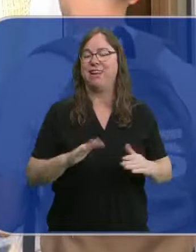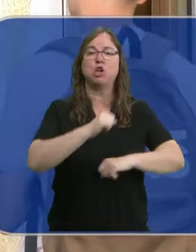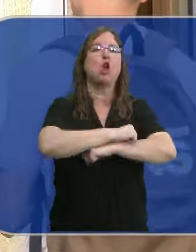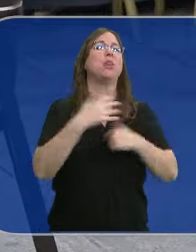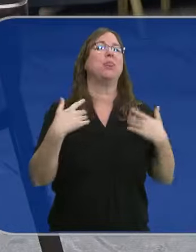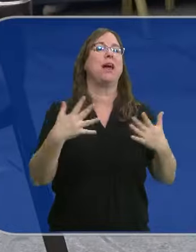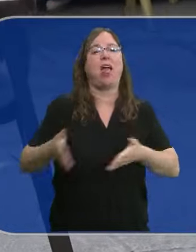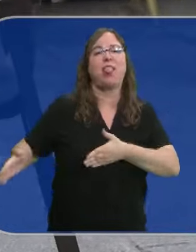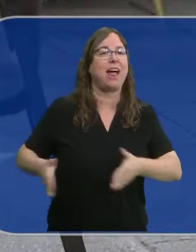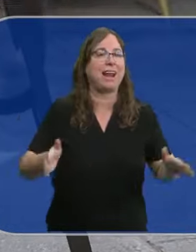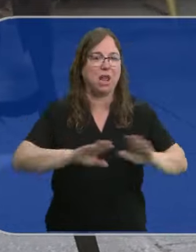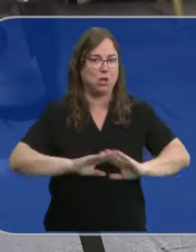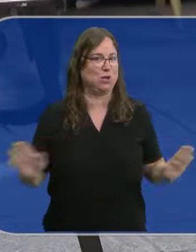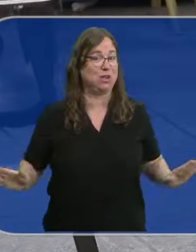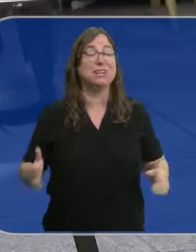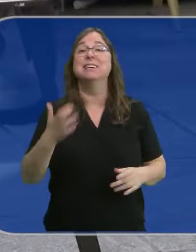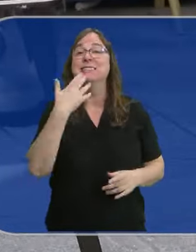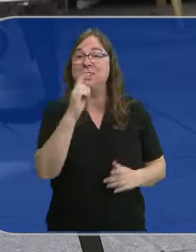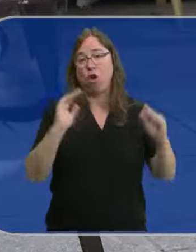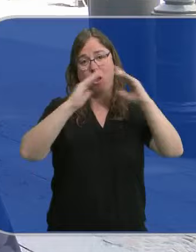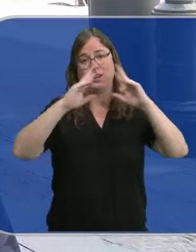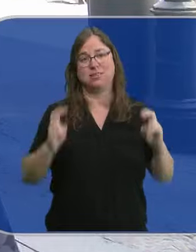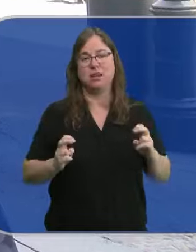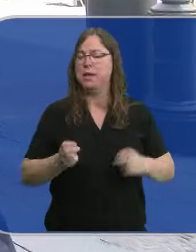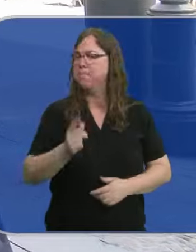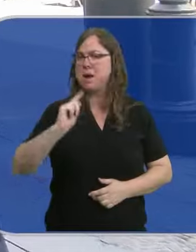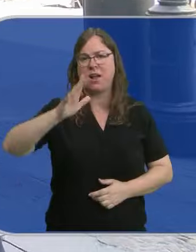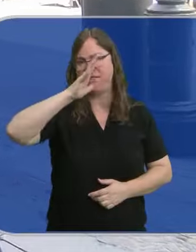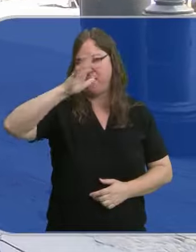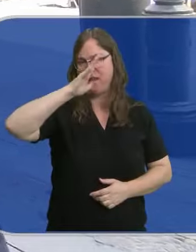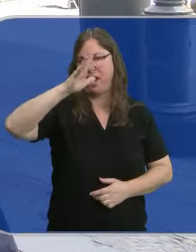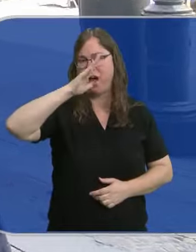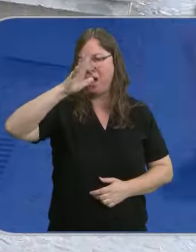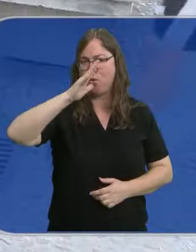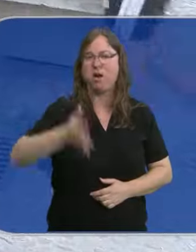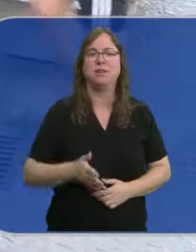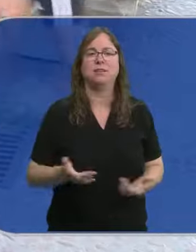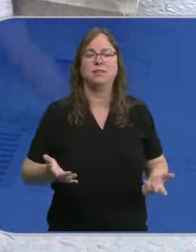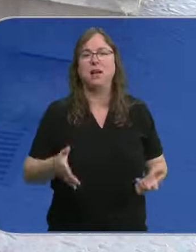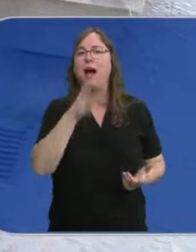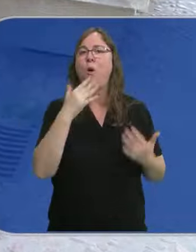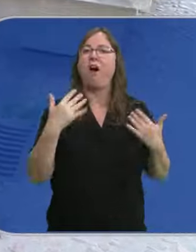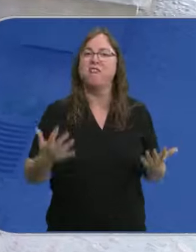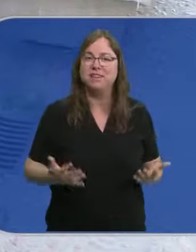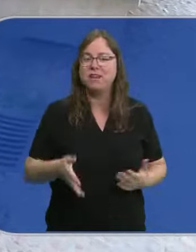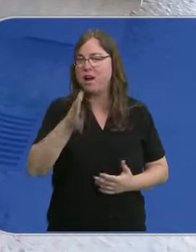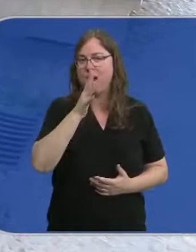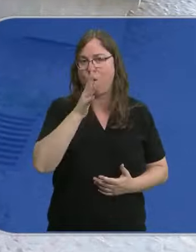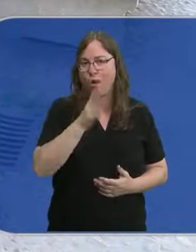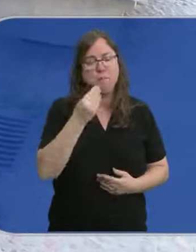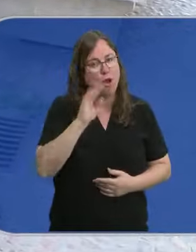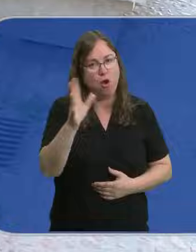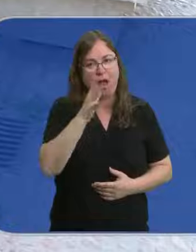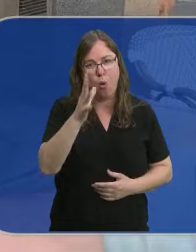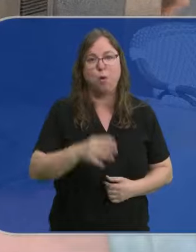una terracita y el río, y si no, en casita. Ver, sobre todo hidratarse. Agua, fresquita, para mí lo mejor